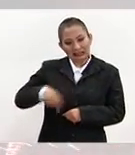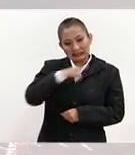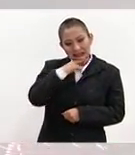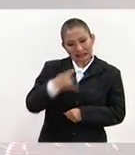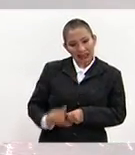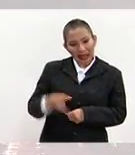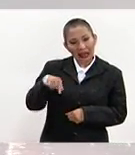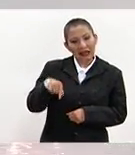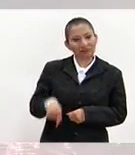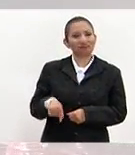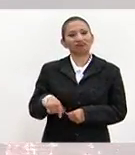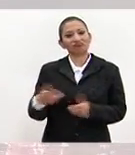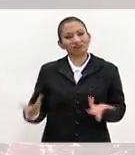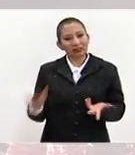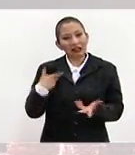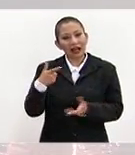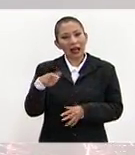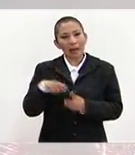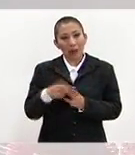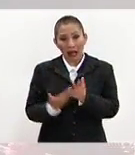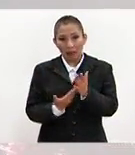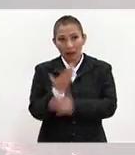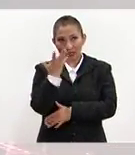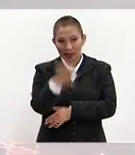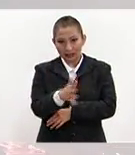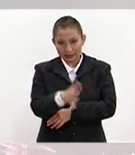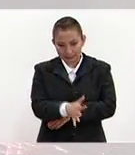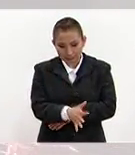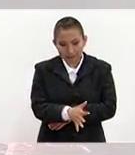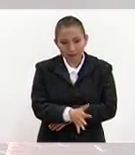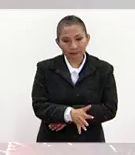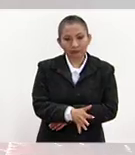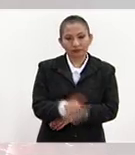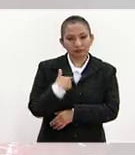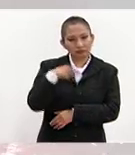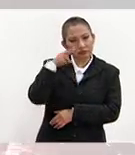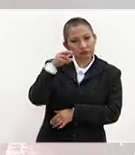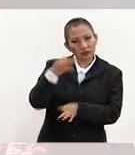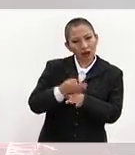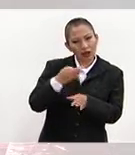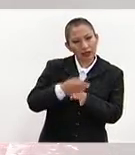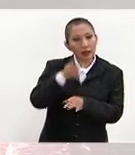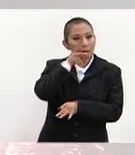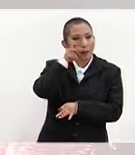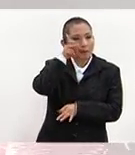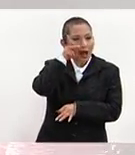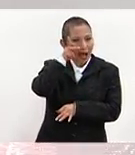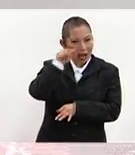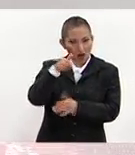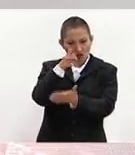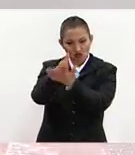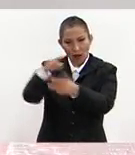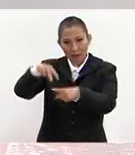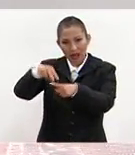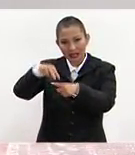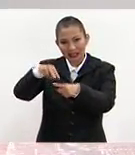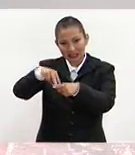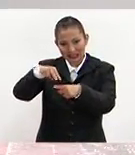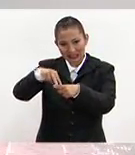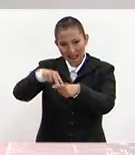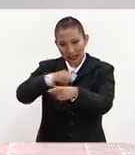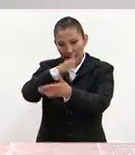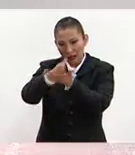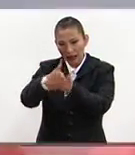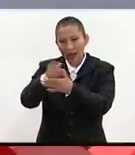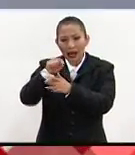casi las 10 de la mañana. La en este minuto el Papa Francisco en el Parque O'Higgins, a